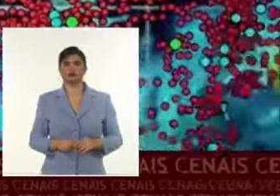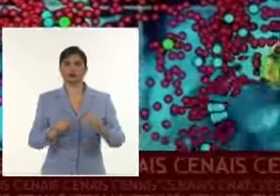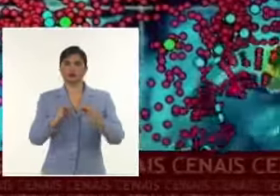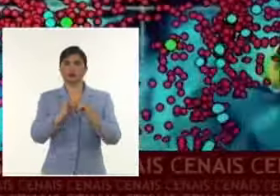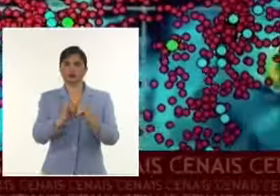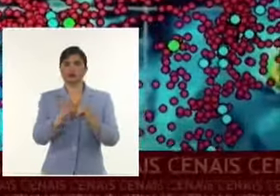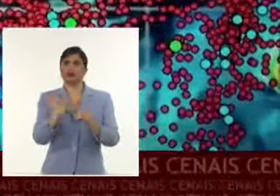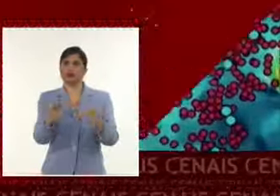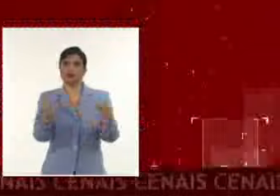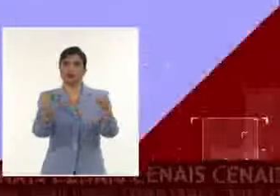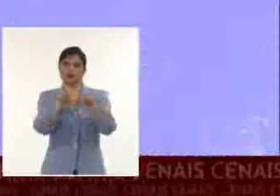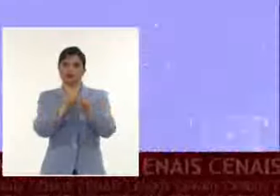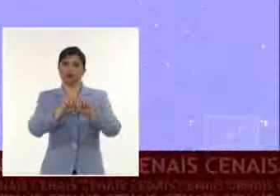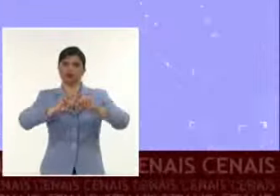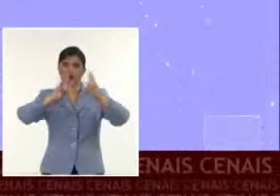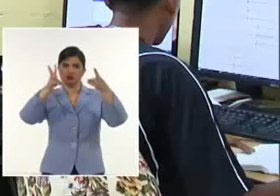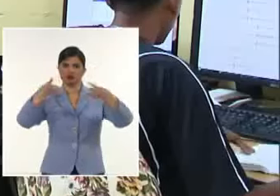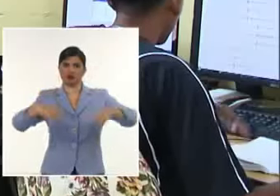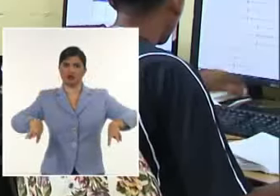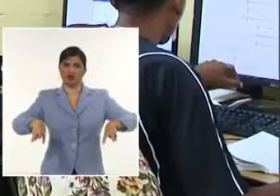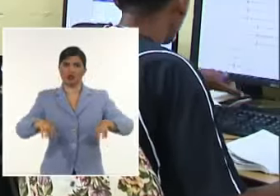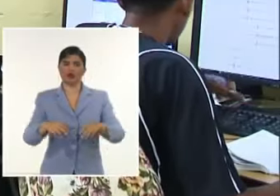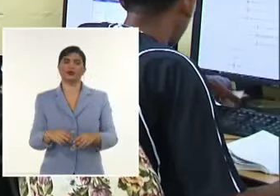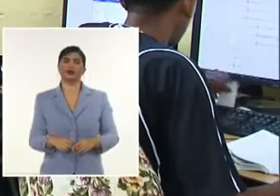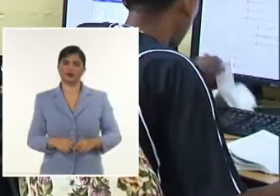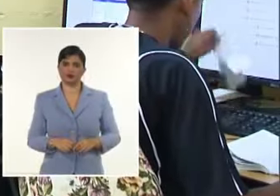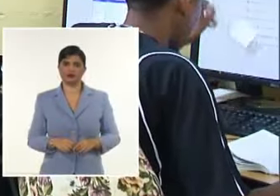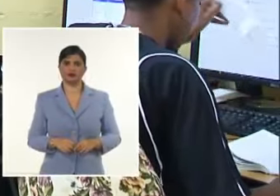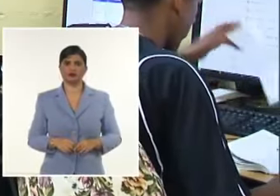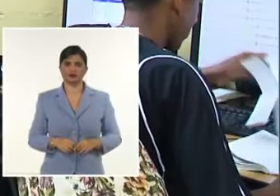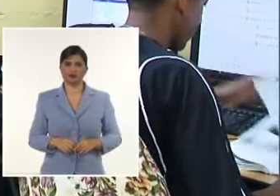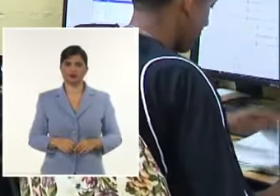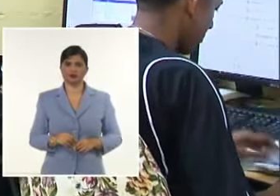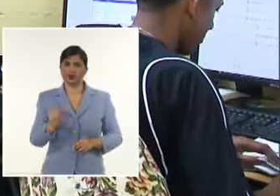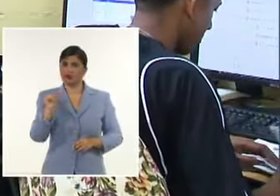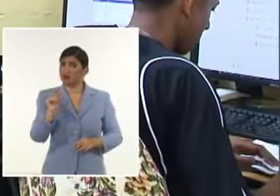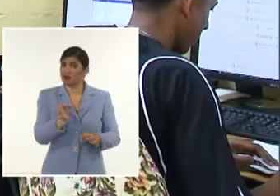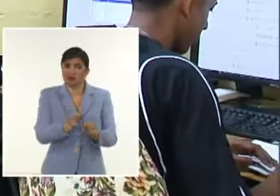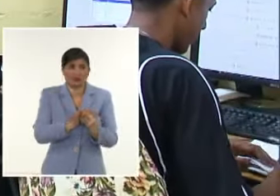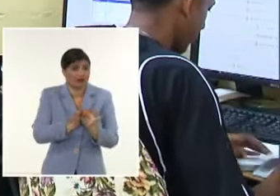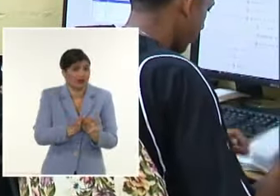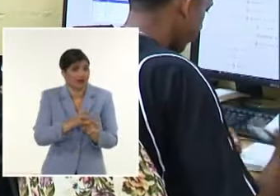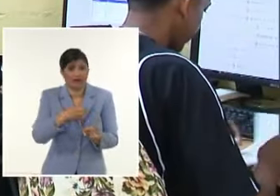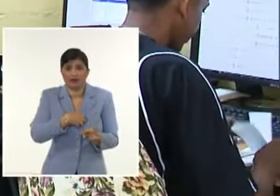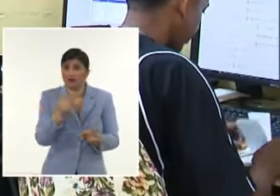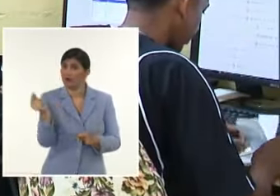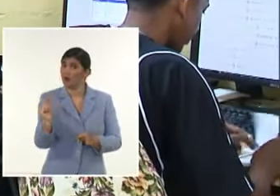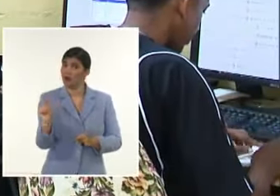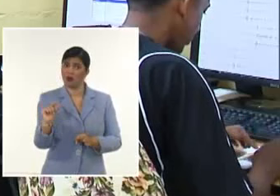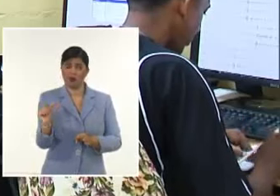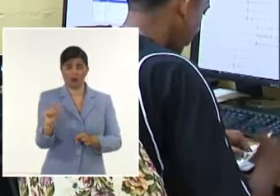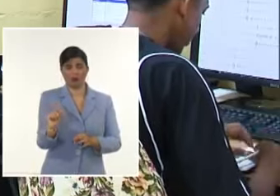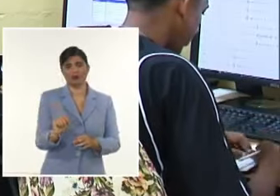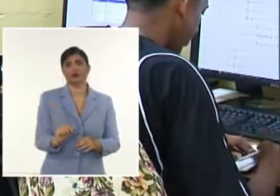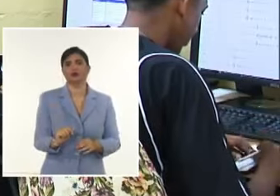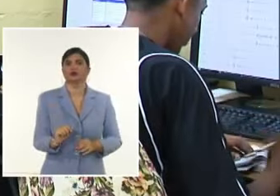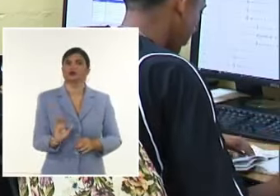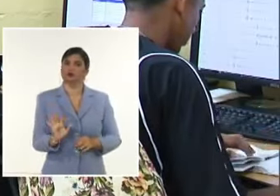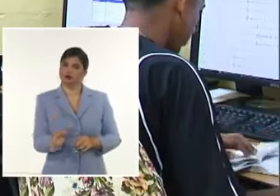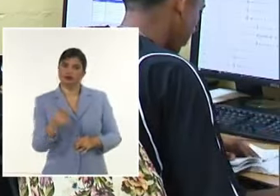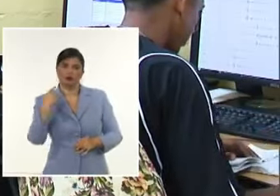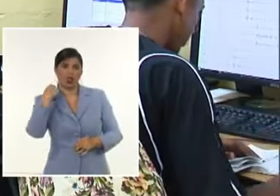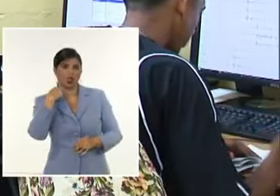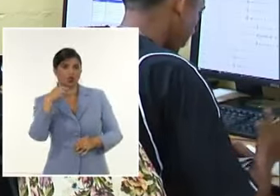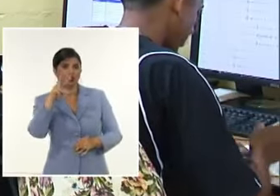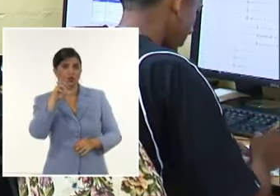captación de datos sismológicos No es suficiente con la red que tenemos Por eso, nosotros a partir de los años 2015